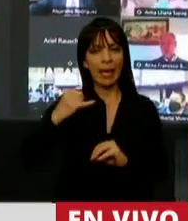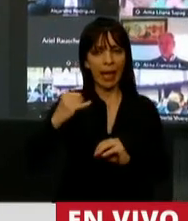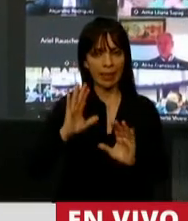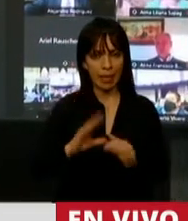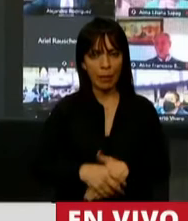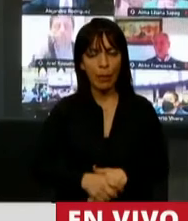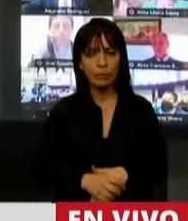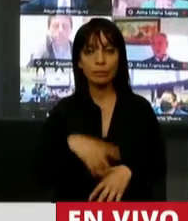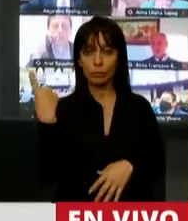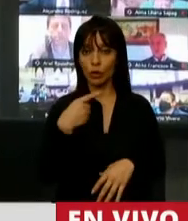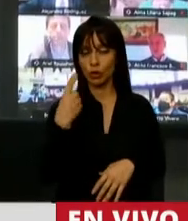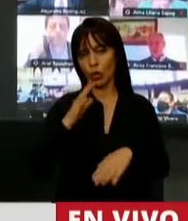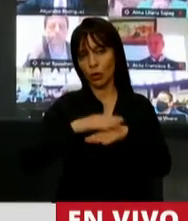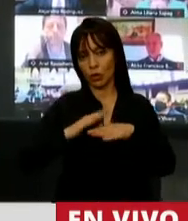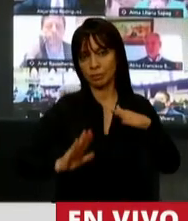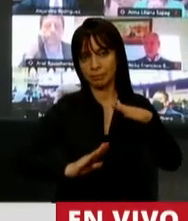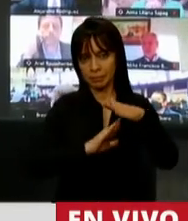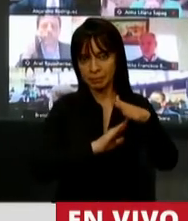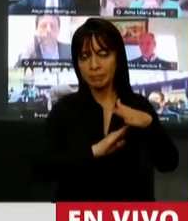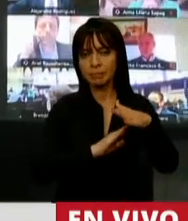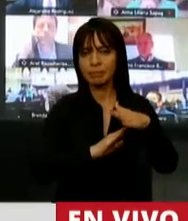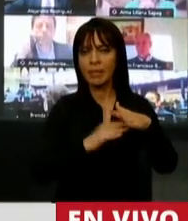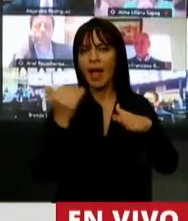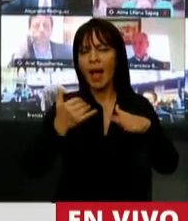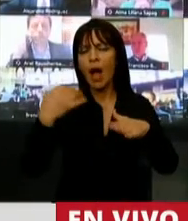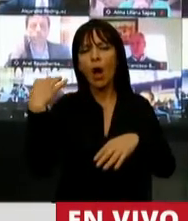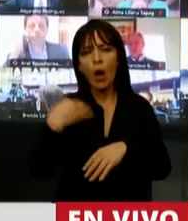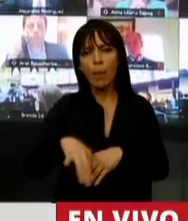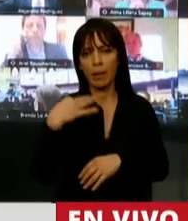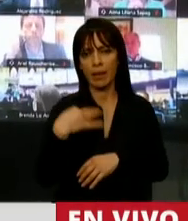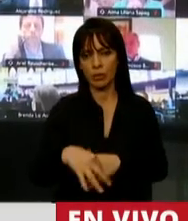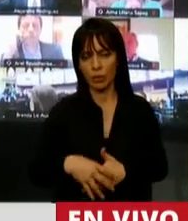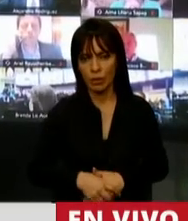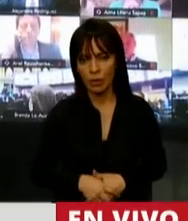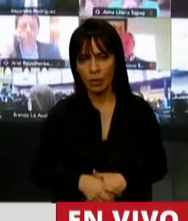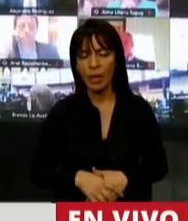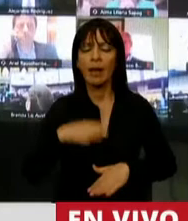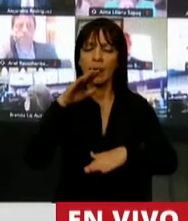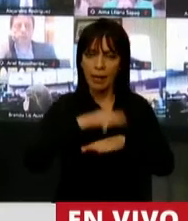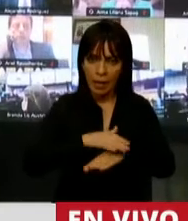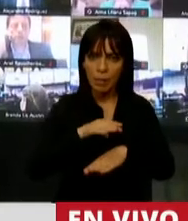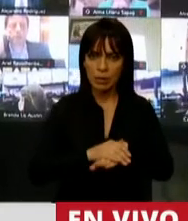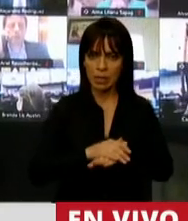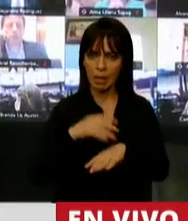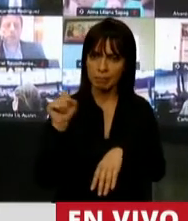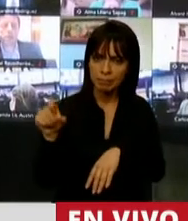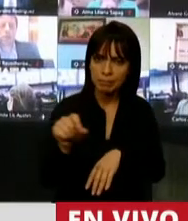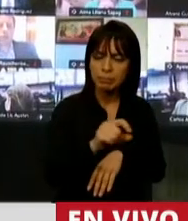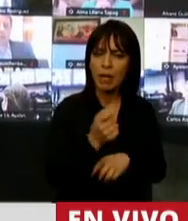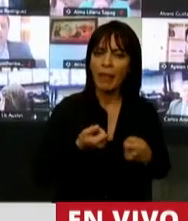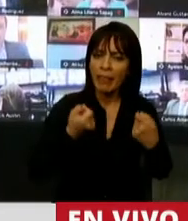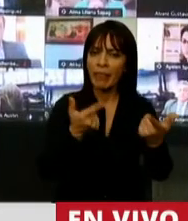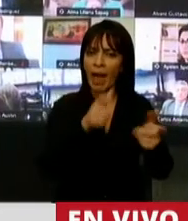Nosotros, los dirigentes, tenemos la obligación y la responsabilidad de generar